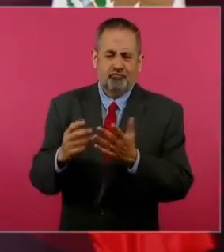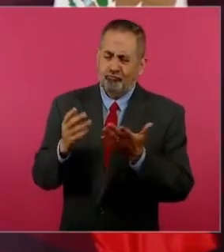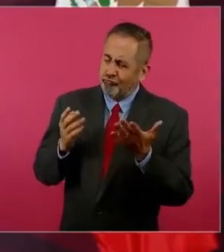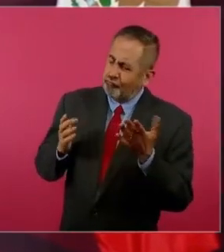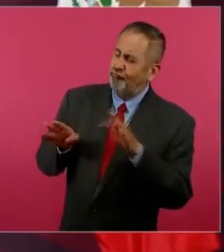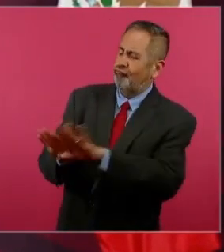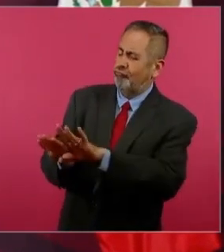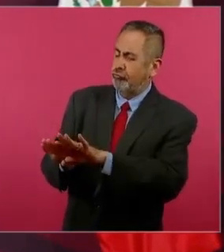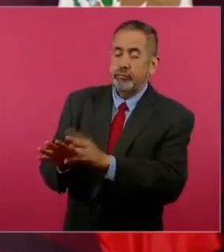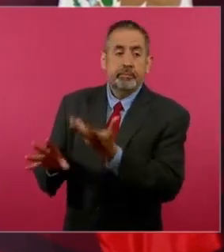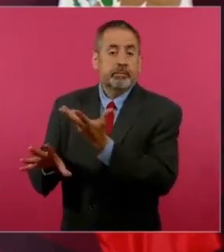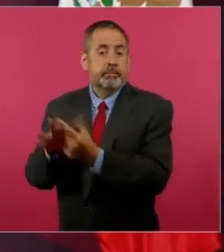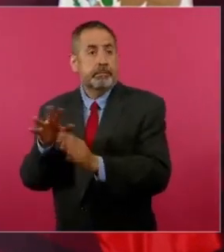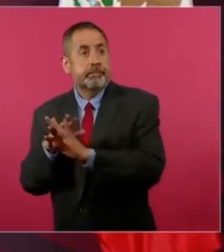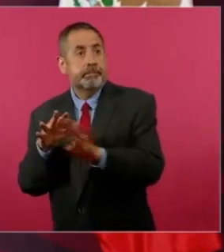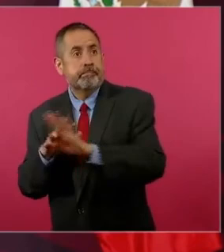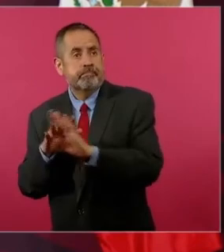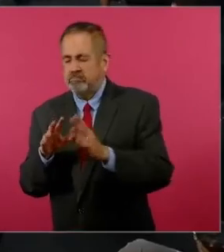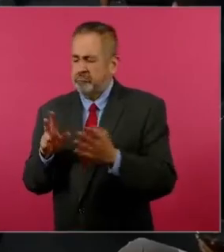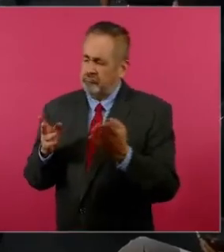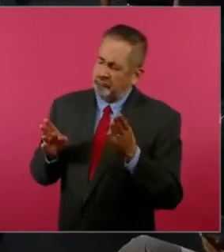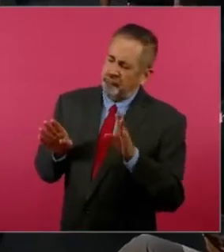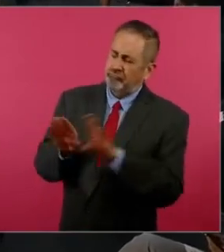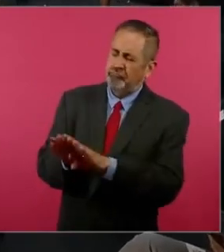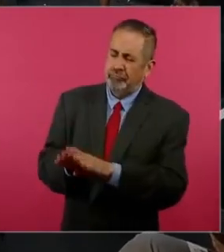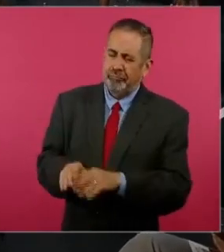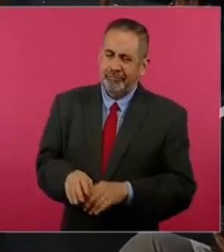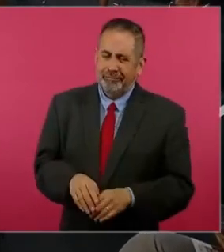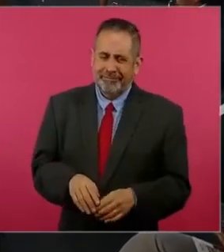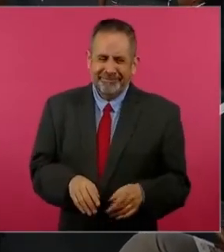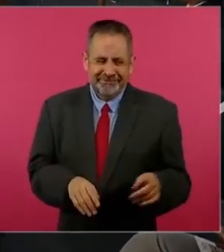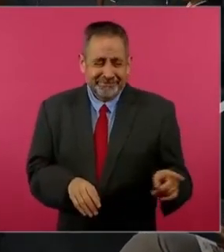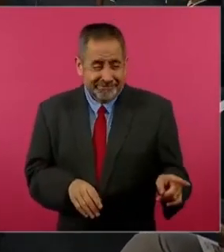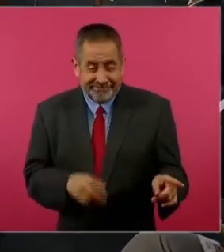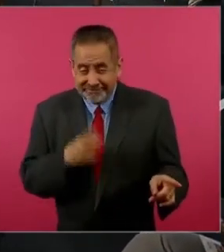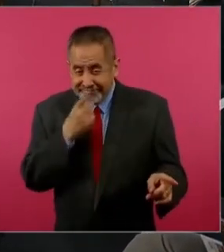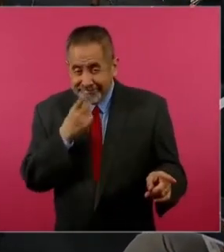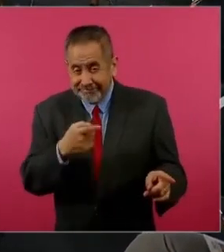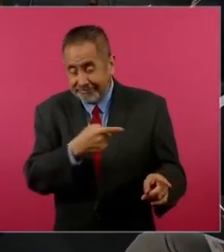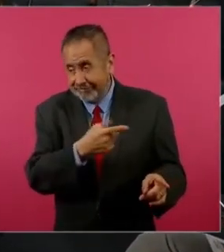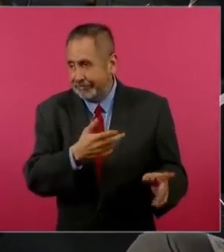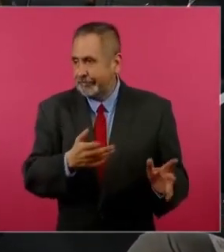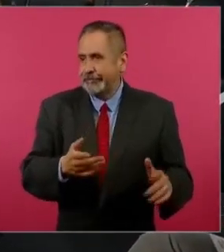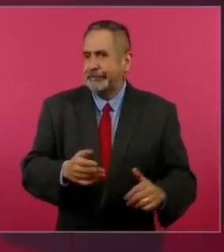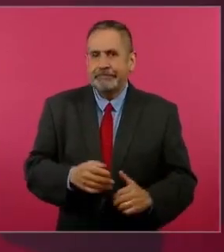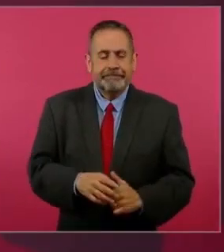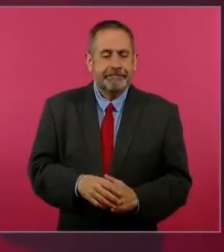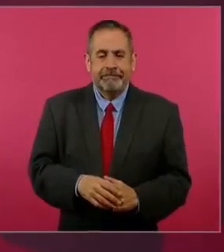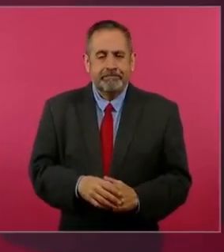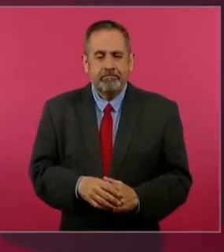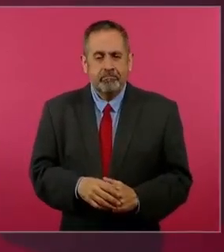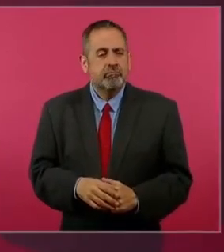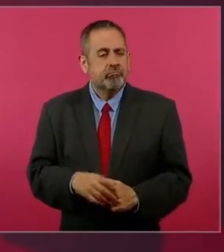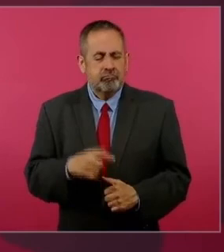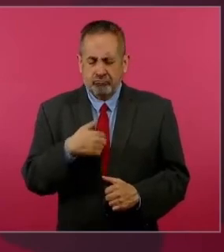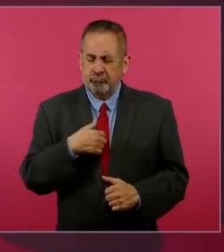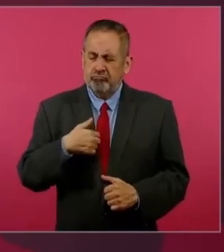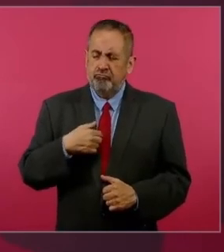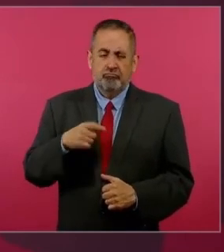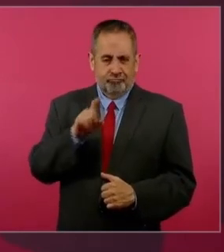a impedir